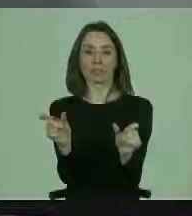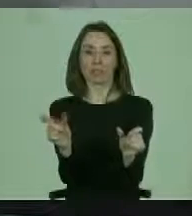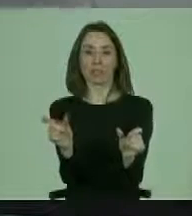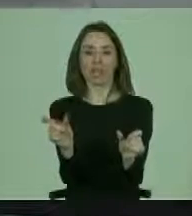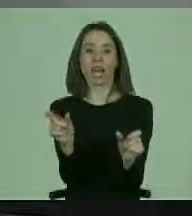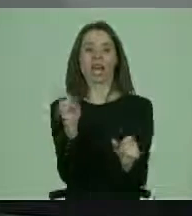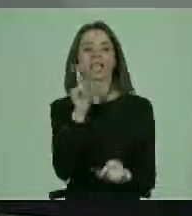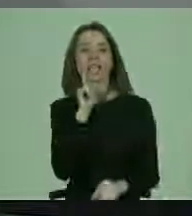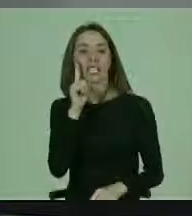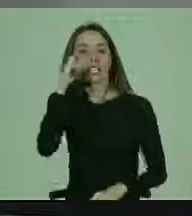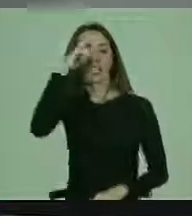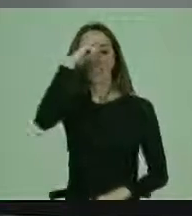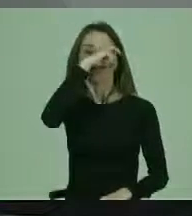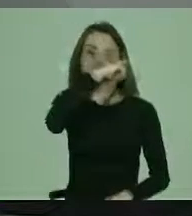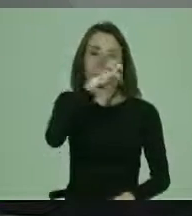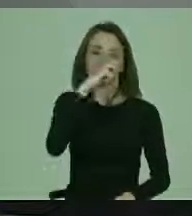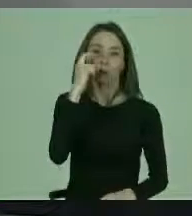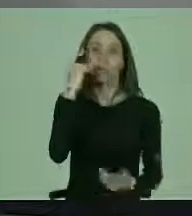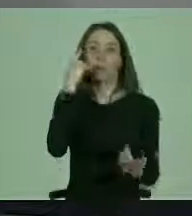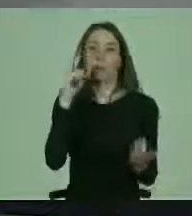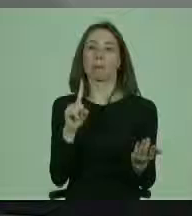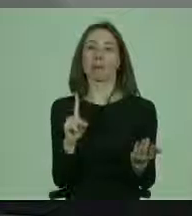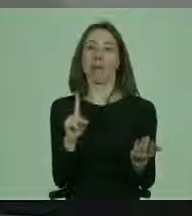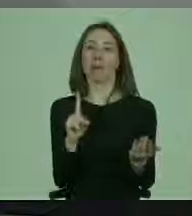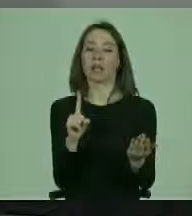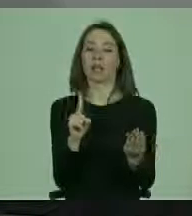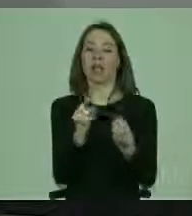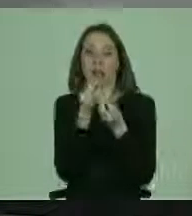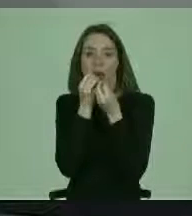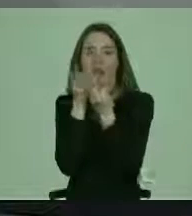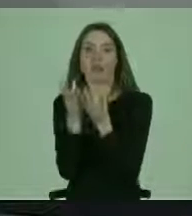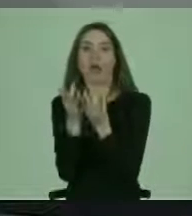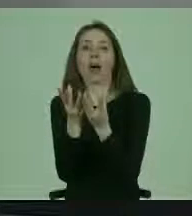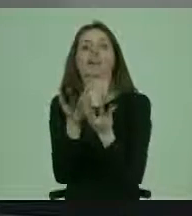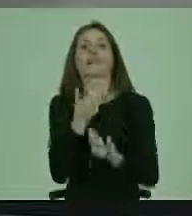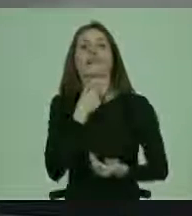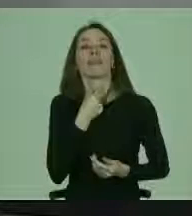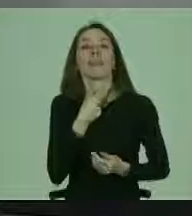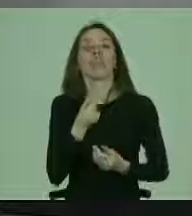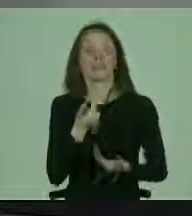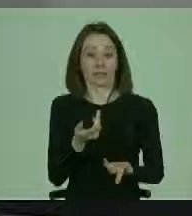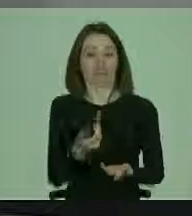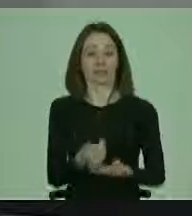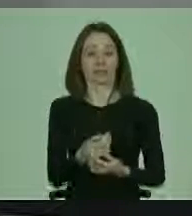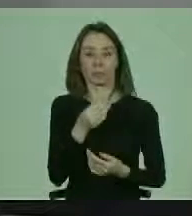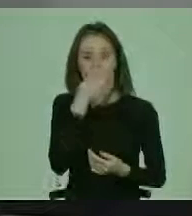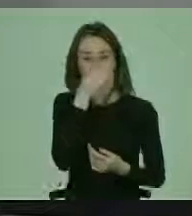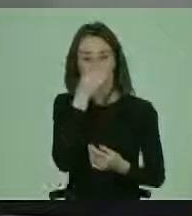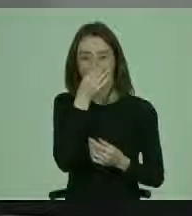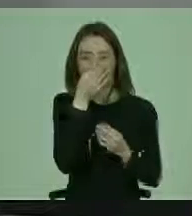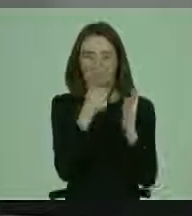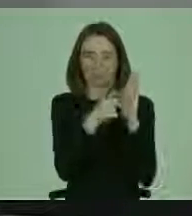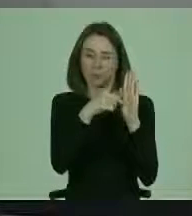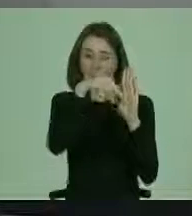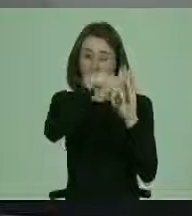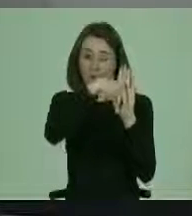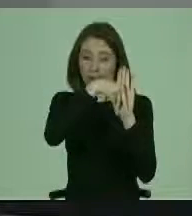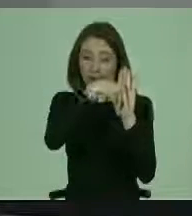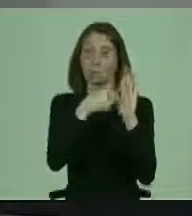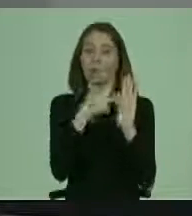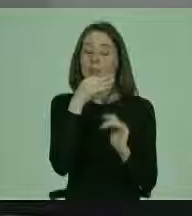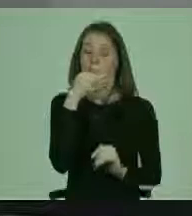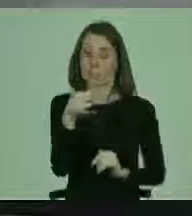algún tipo de dificultades para expresar su voluntad. Y en esta norma, como señalaba